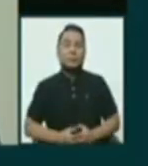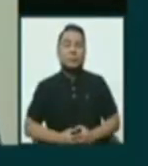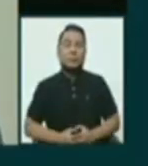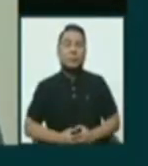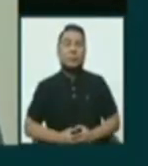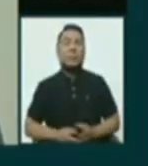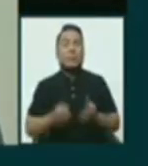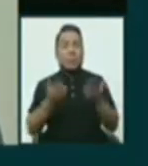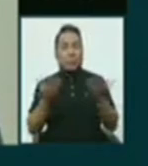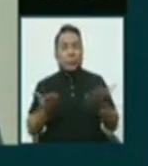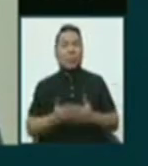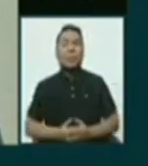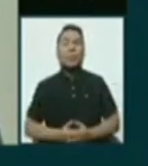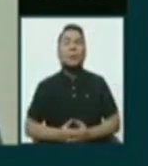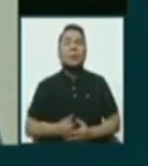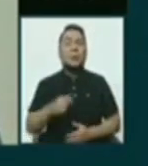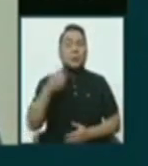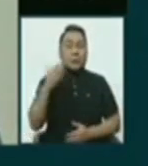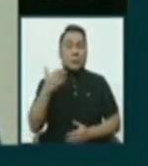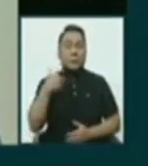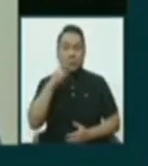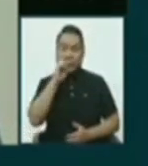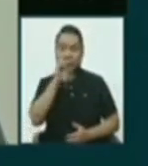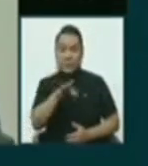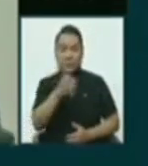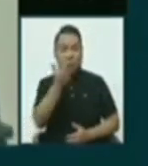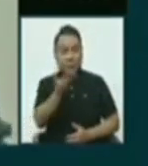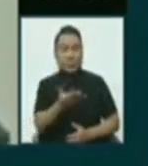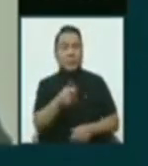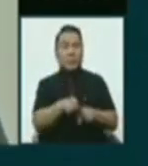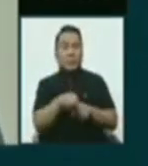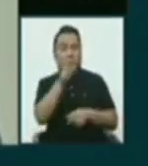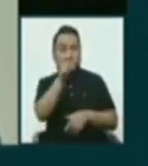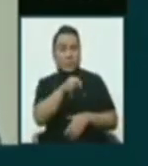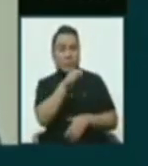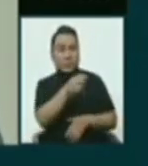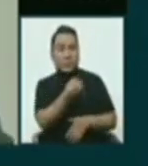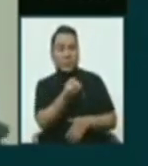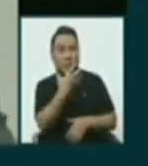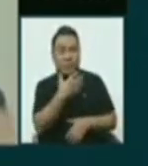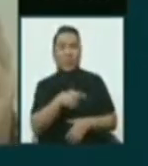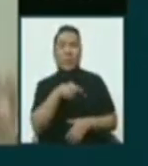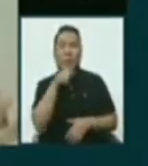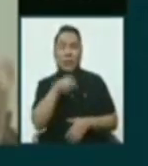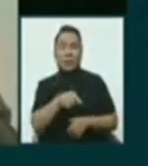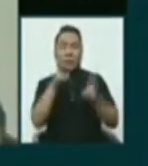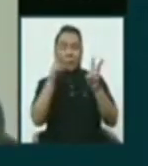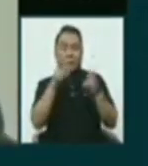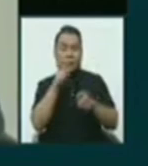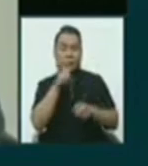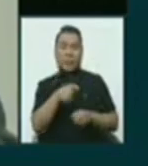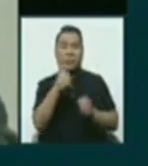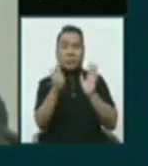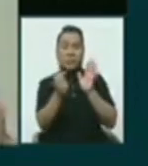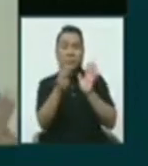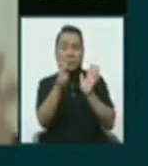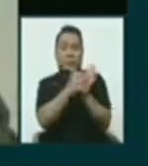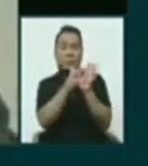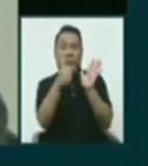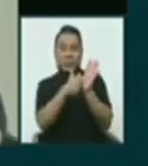Bueno, como venimos diciendo, señorita, así como el candidato también habla sobre esta, lo que es la legalización